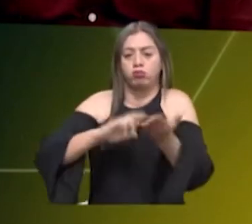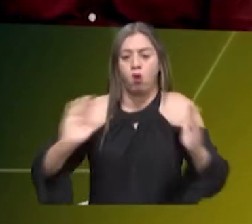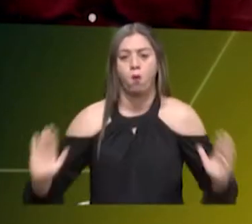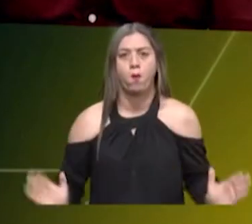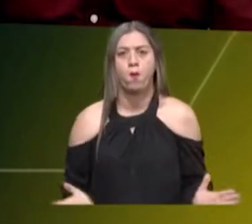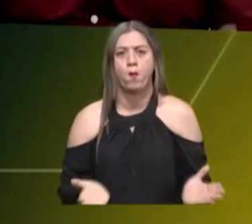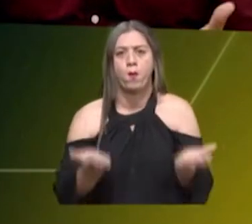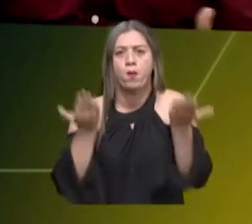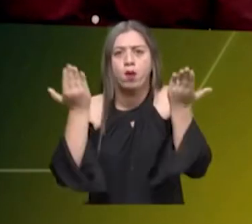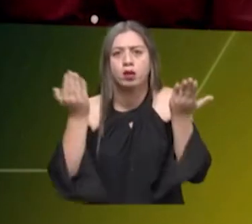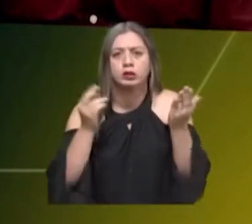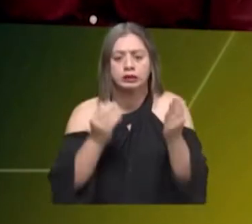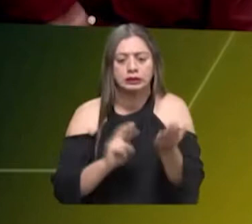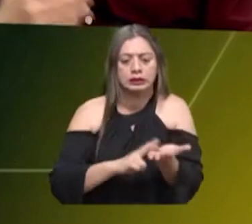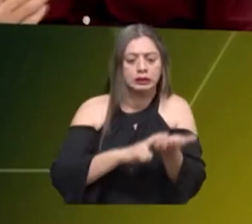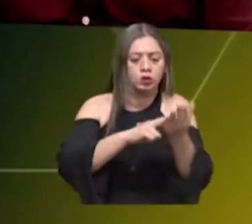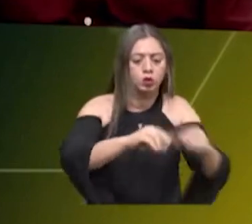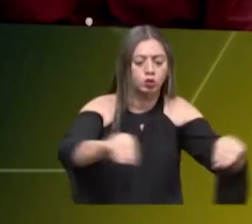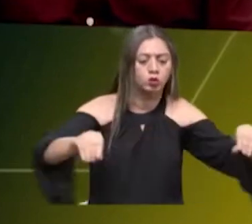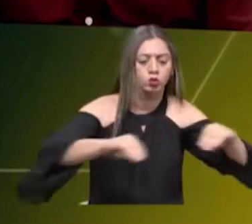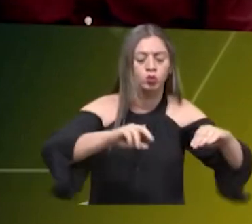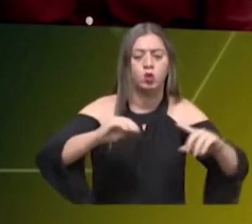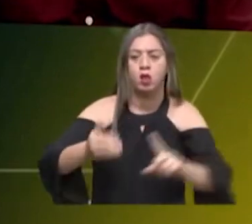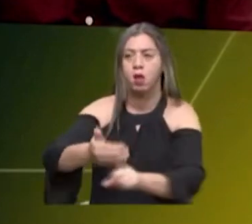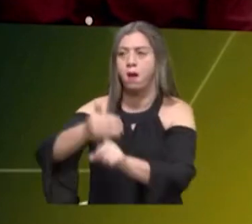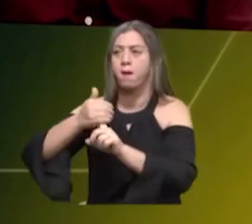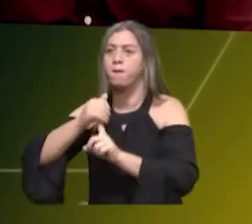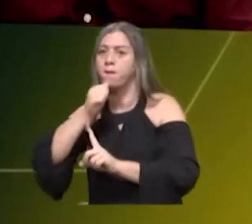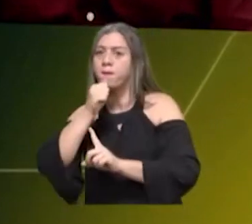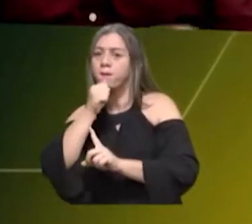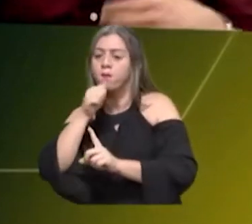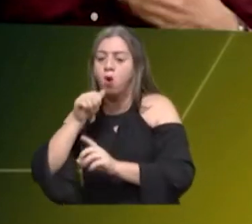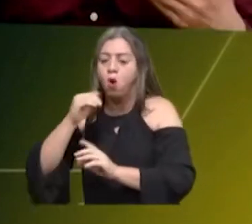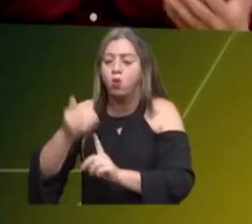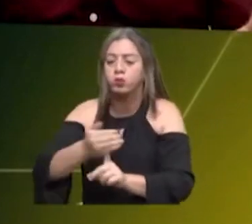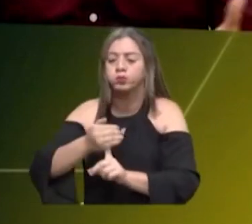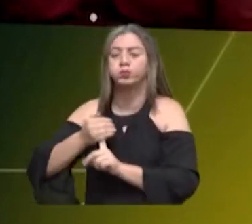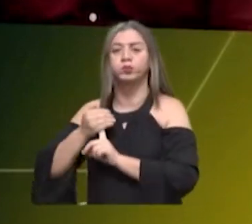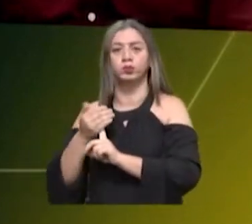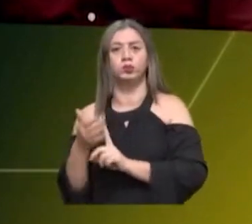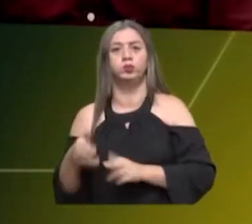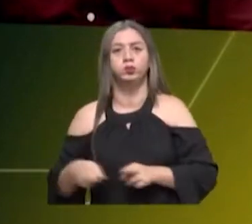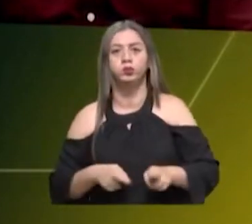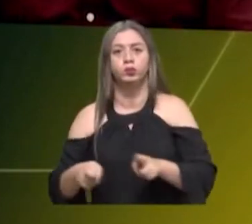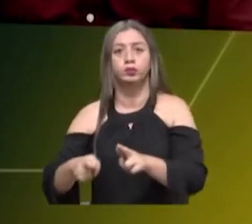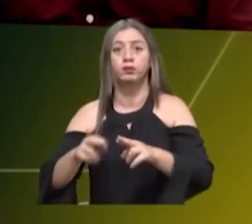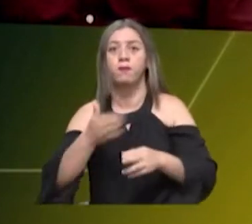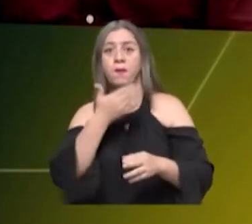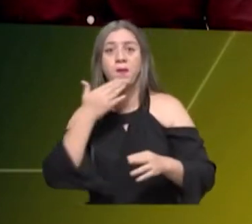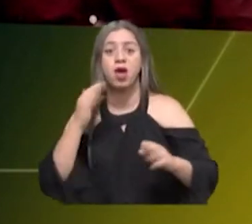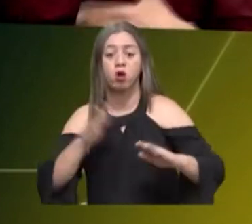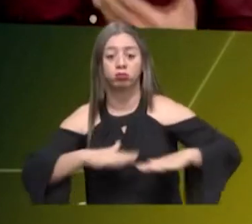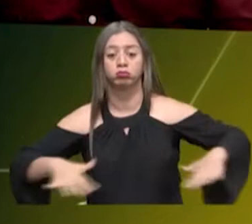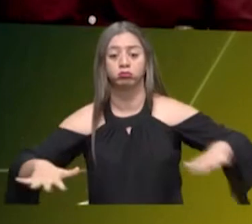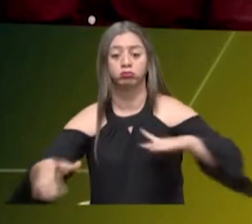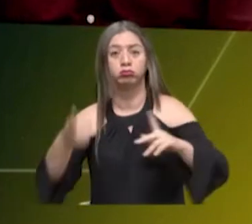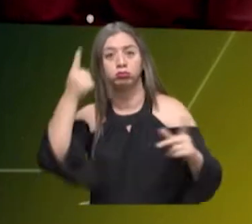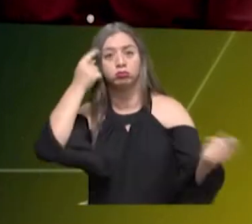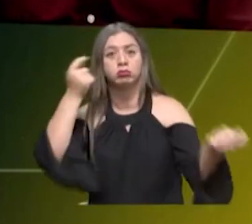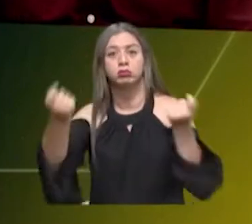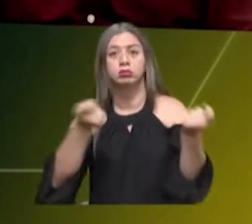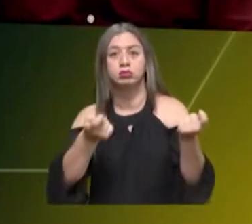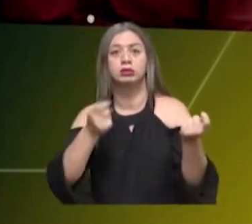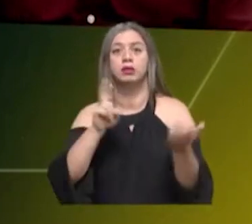cobertura tanto para la recuperación del suelo como para proteger las cuencas abastecedoras, así mismo como para mejorar áreas estratégicas y también para